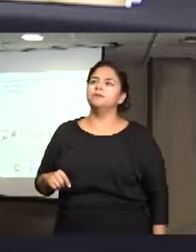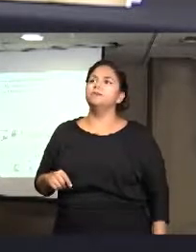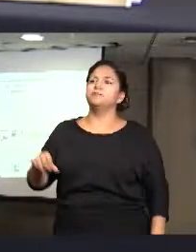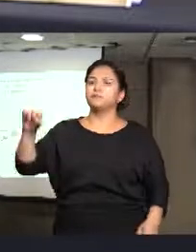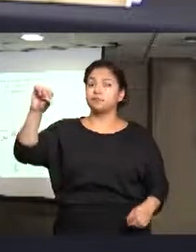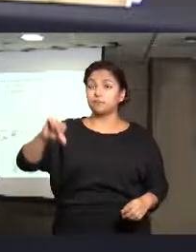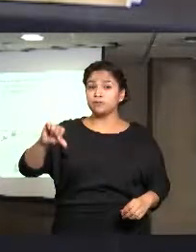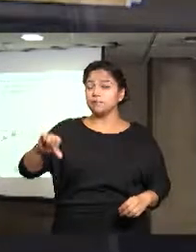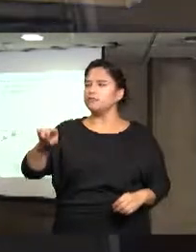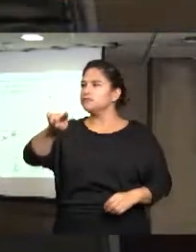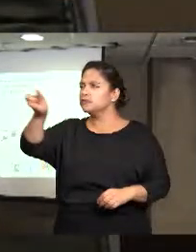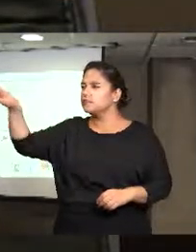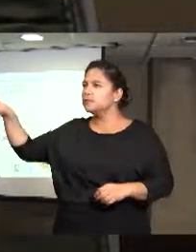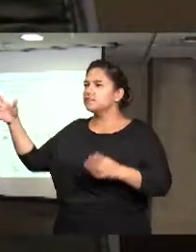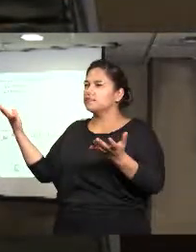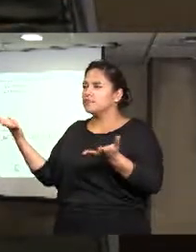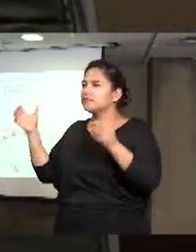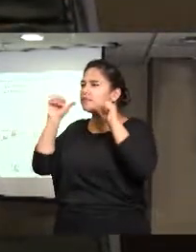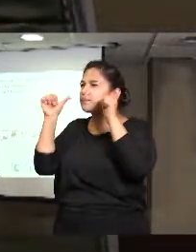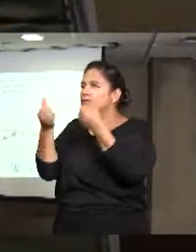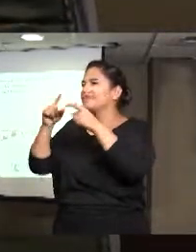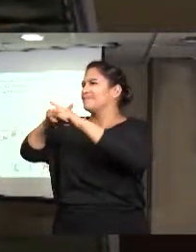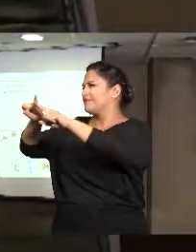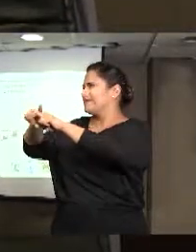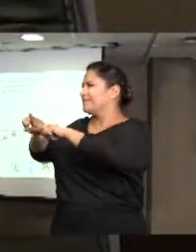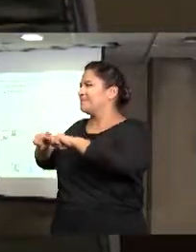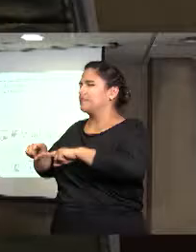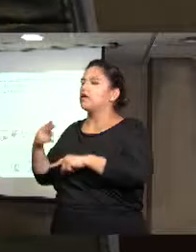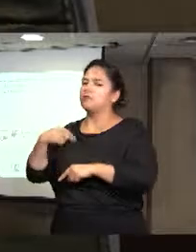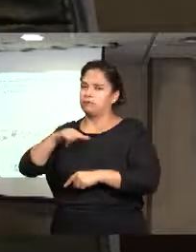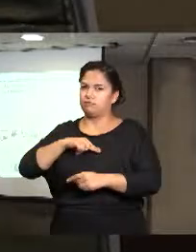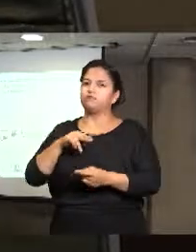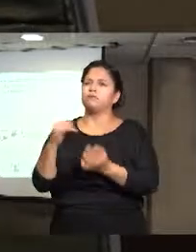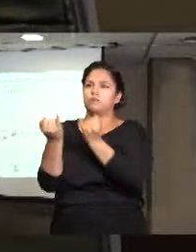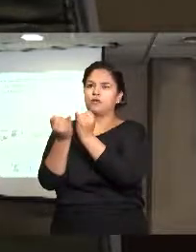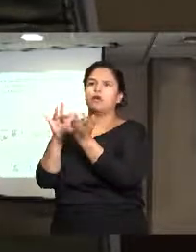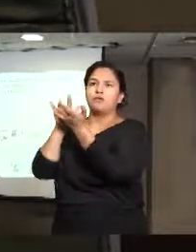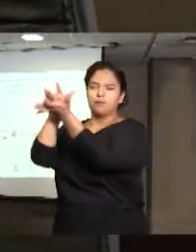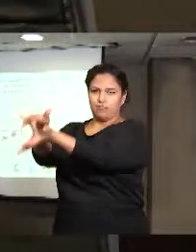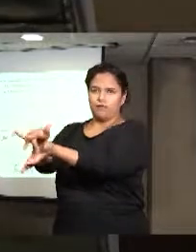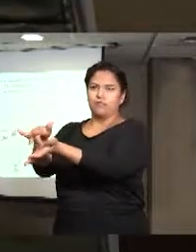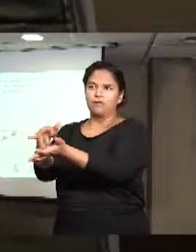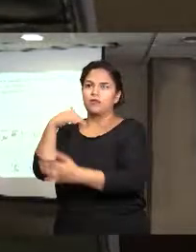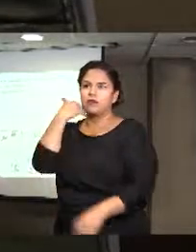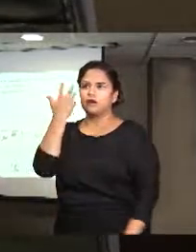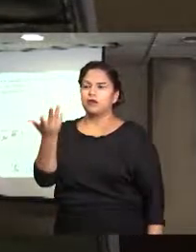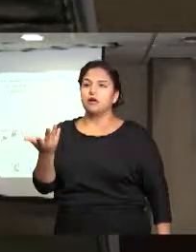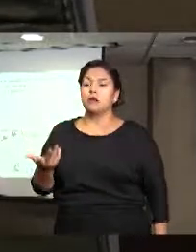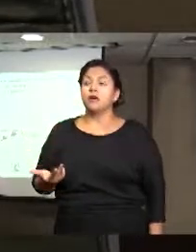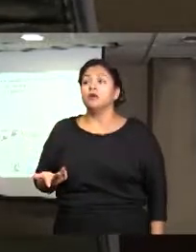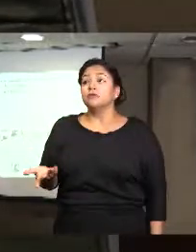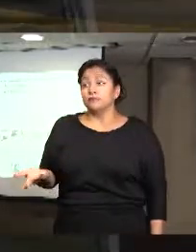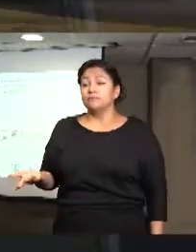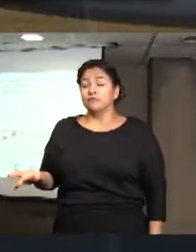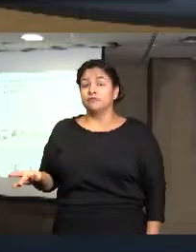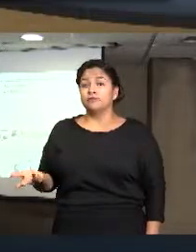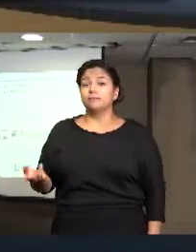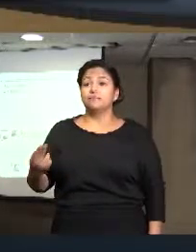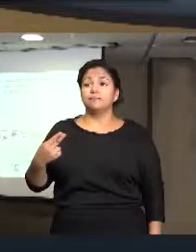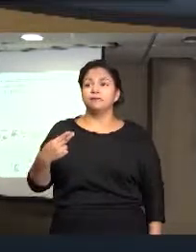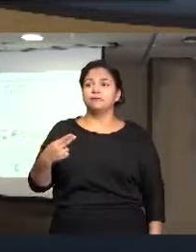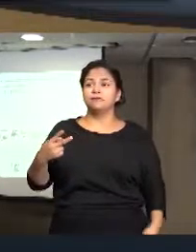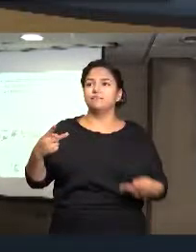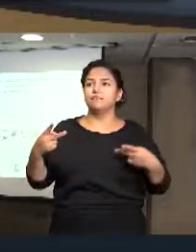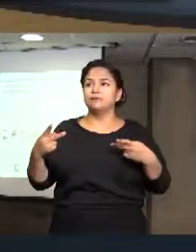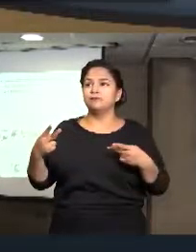competencia, los ciudadanos queremos aportar esta jornada. Pues bueno, de la mano de estos aliados